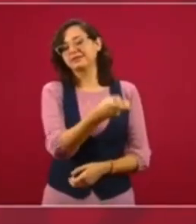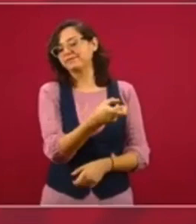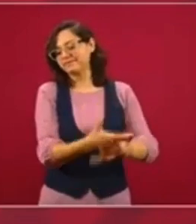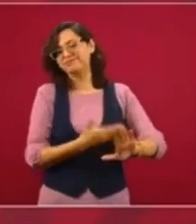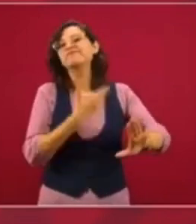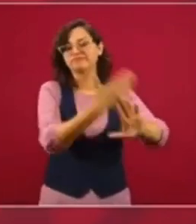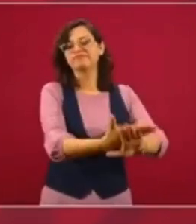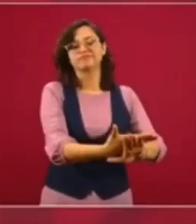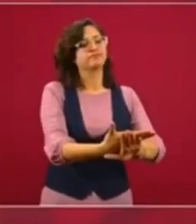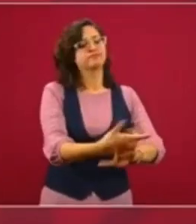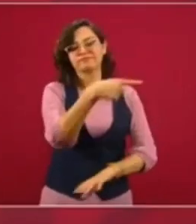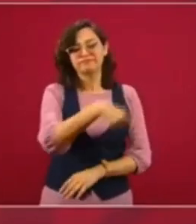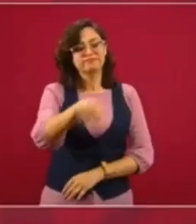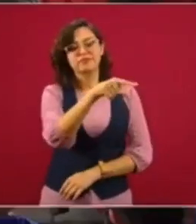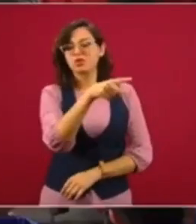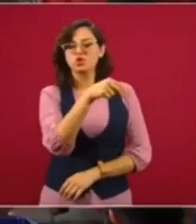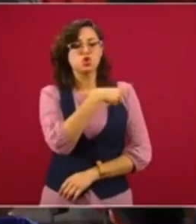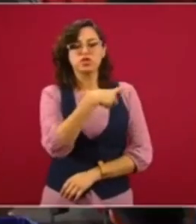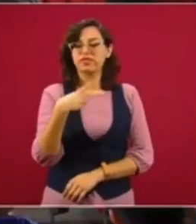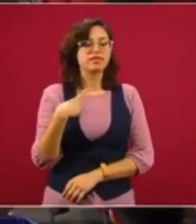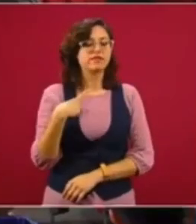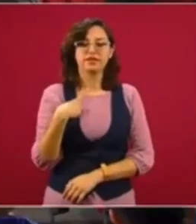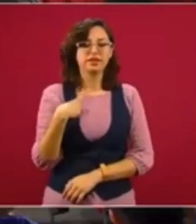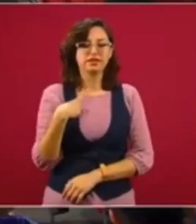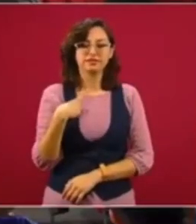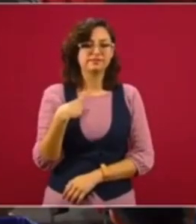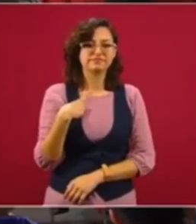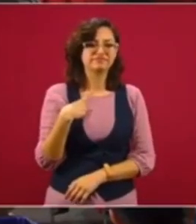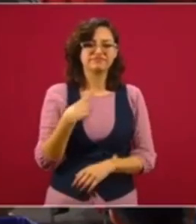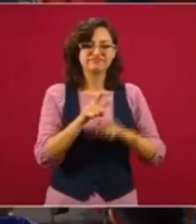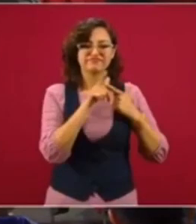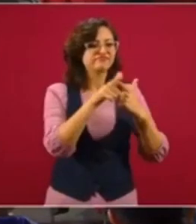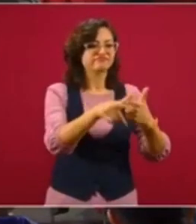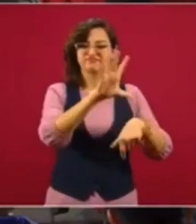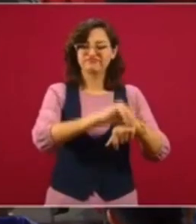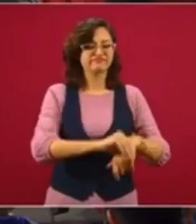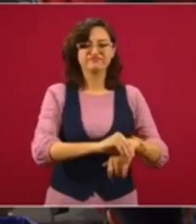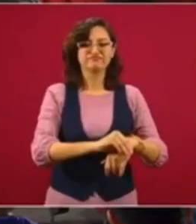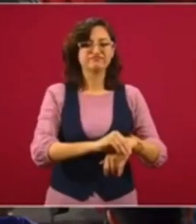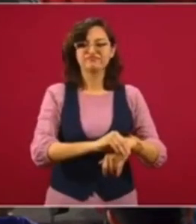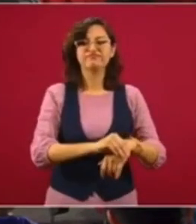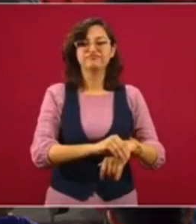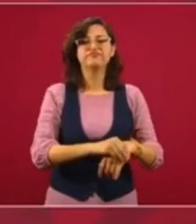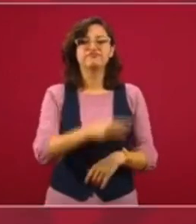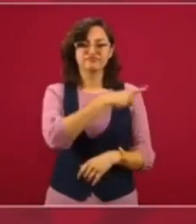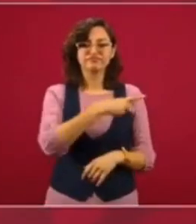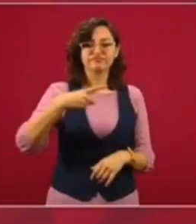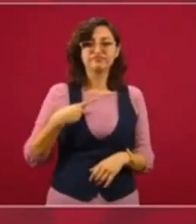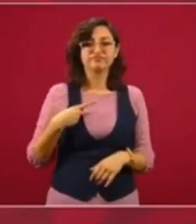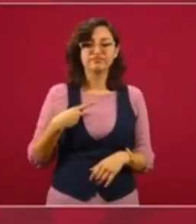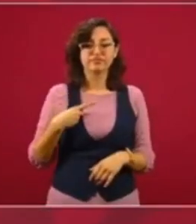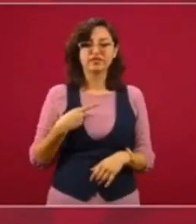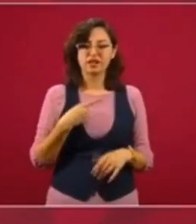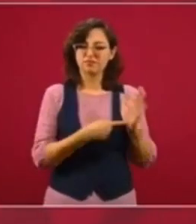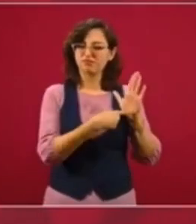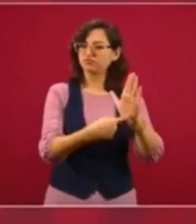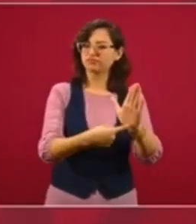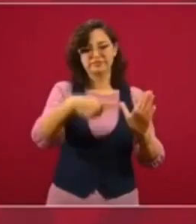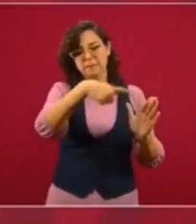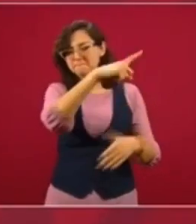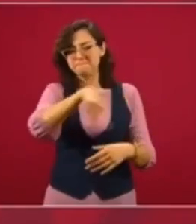deben de permitirse. Esos son los que hay que señalar,